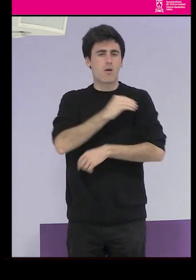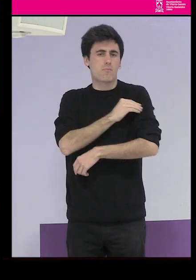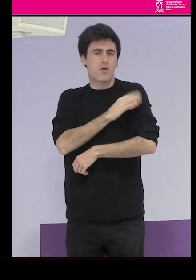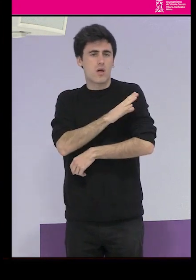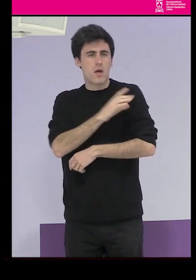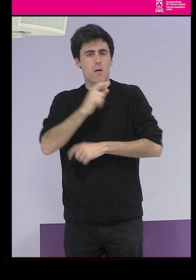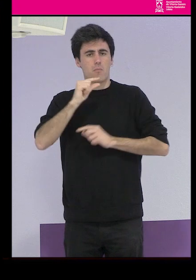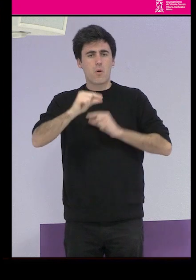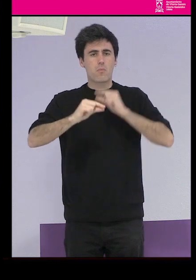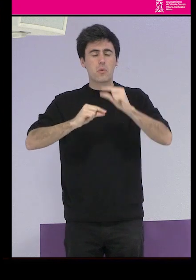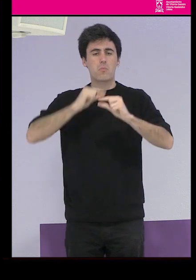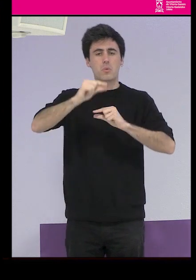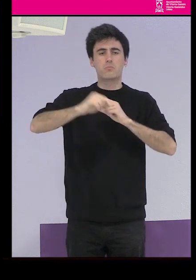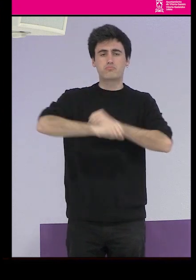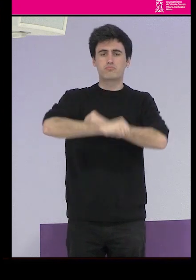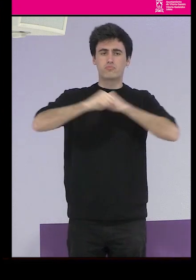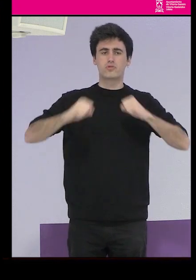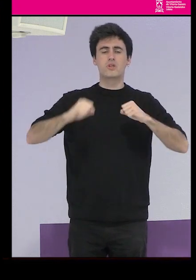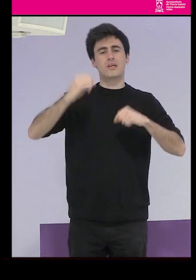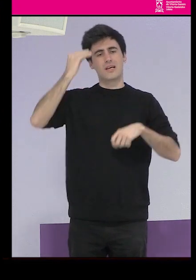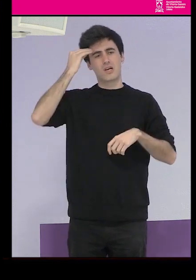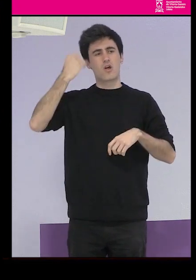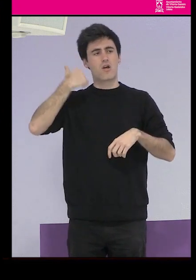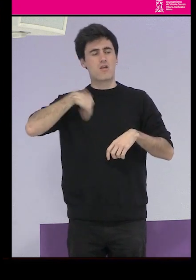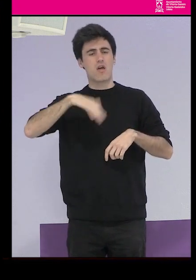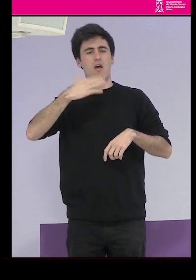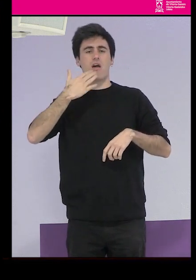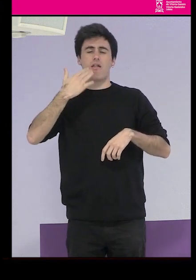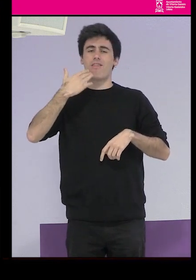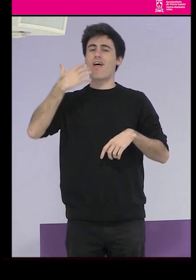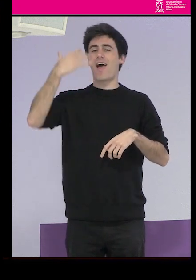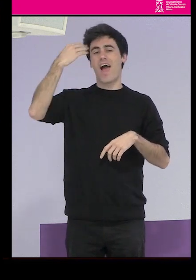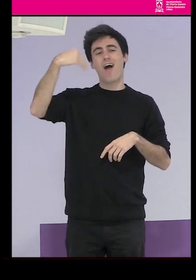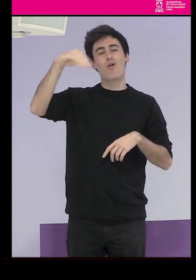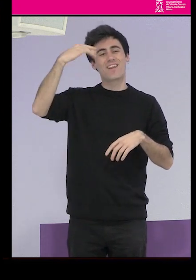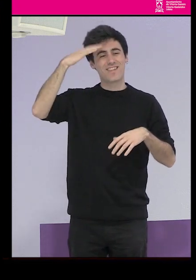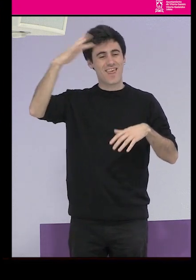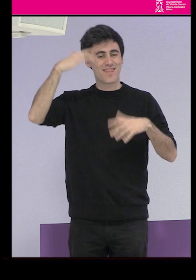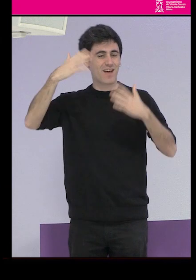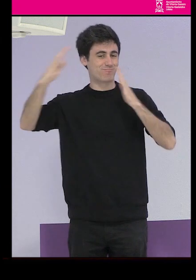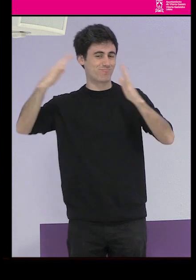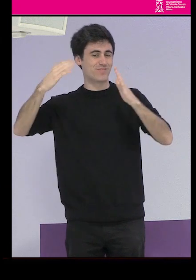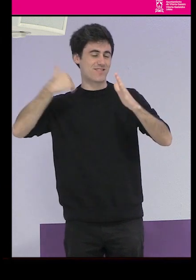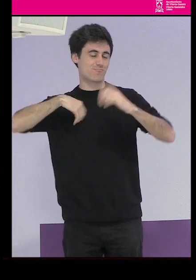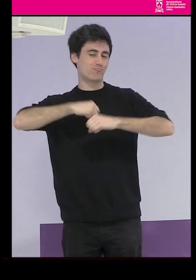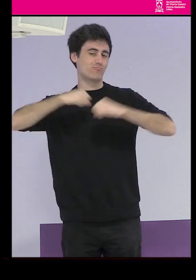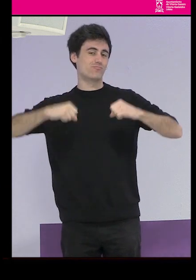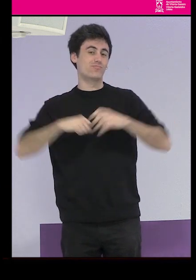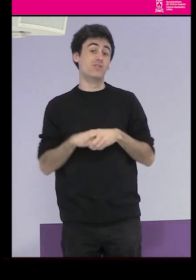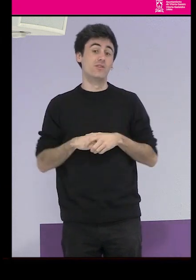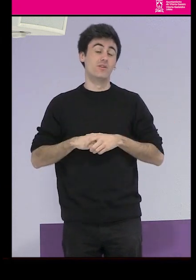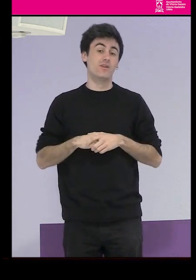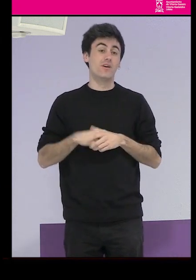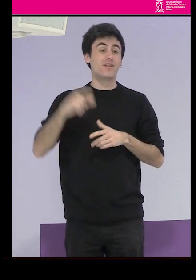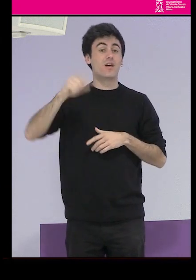madurez y creo que ya está en edad de adolescencia, que tiene a la Casa